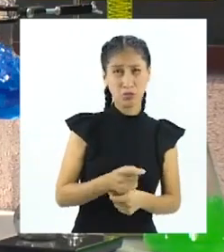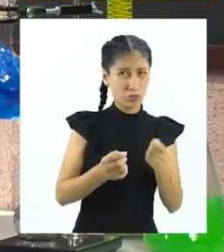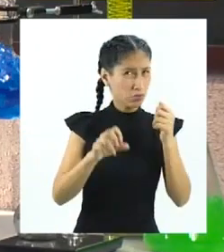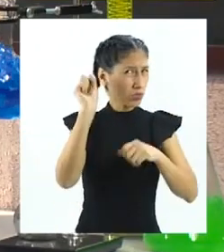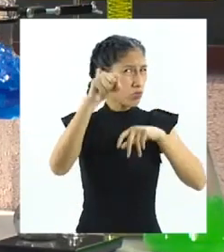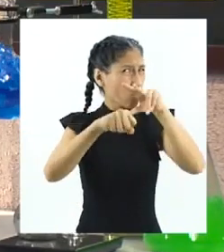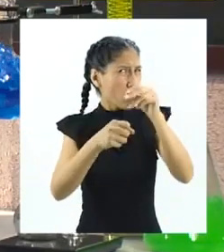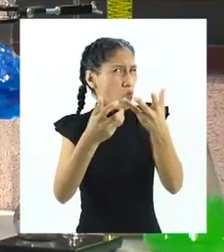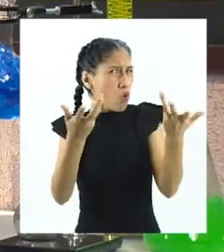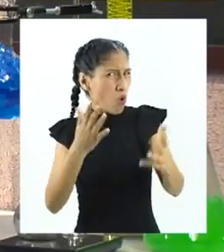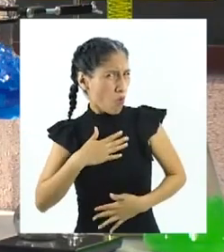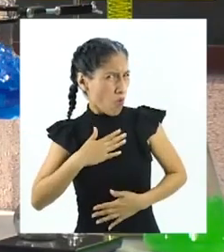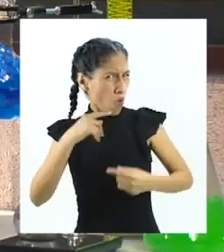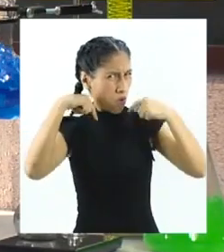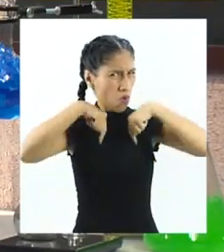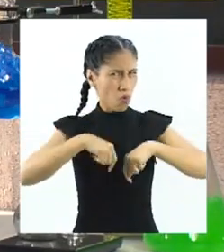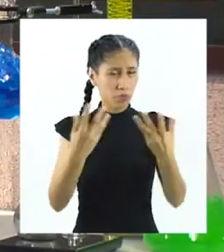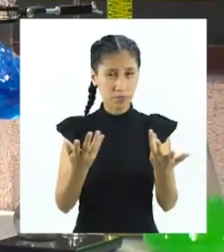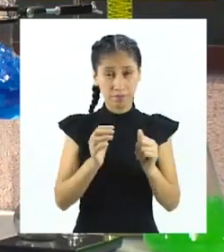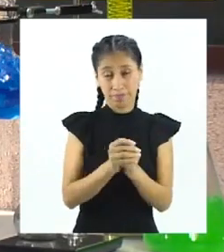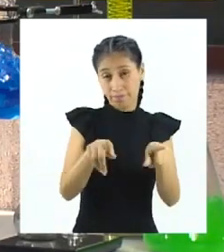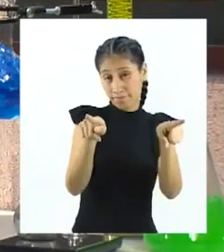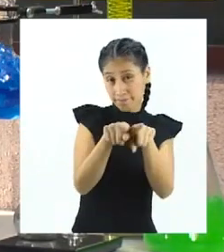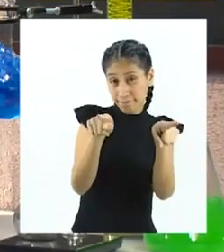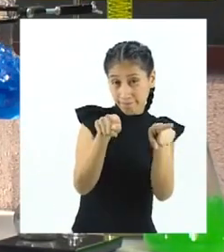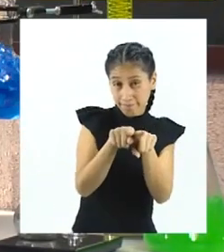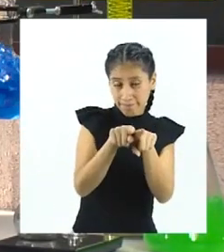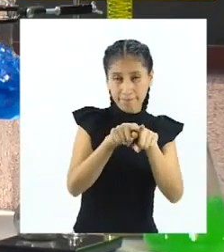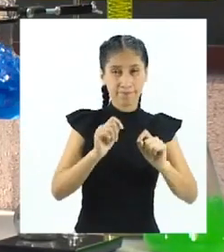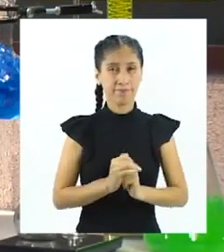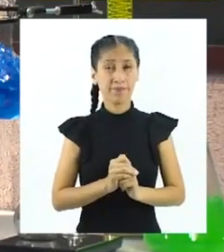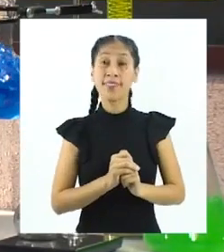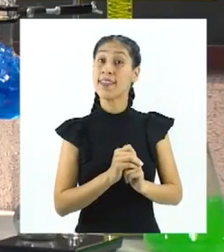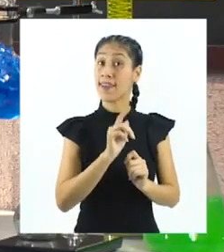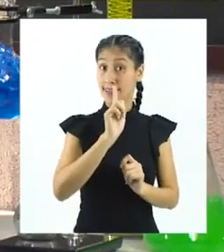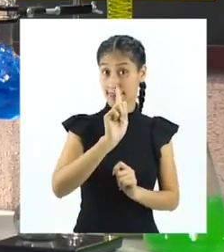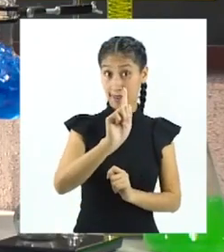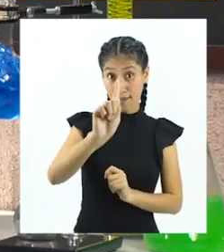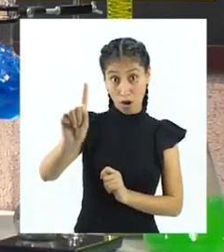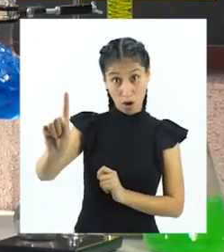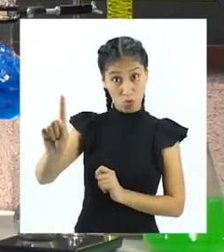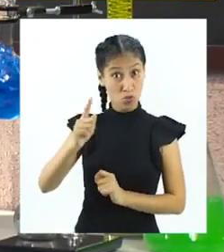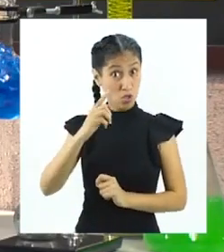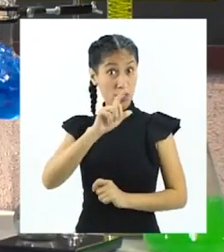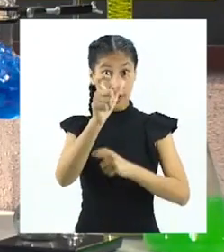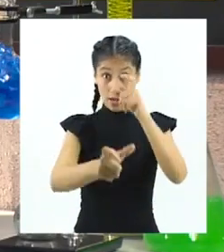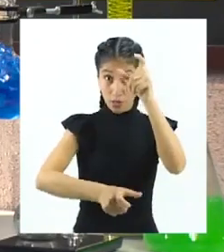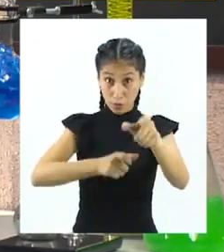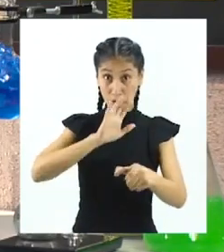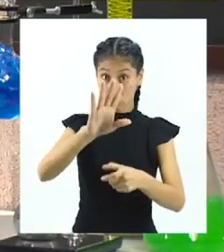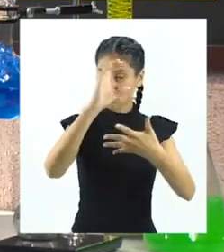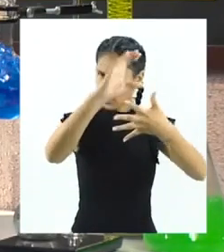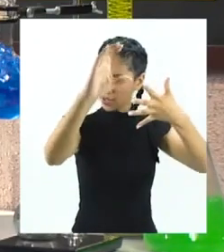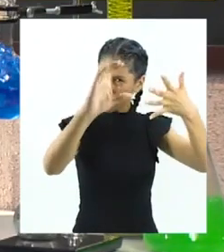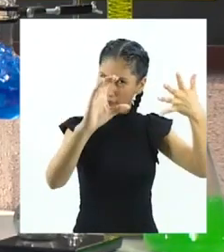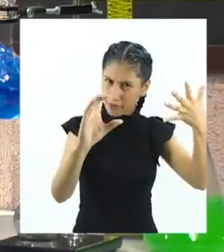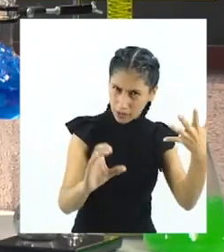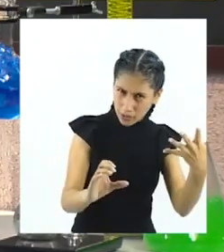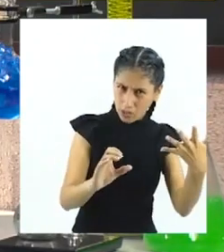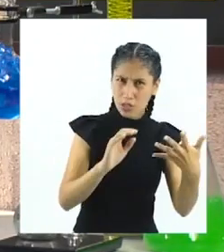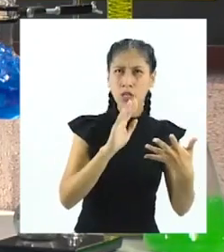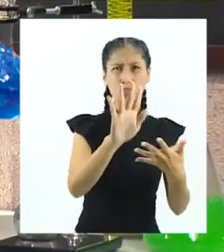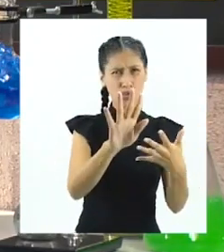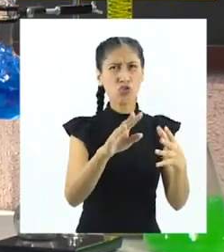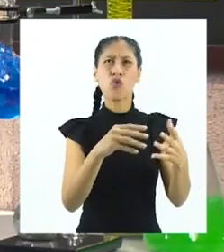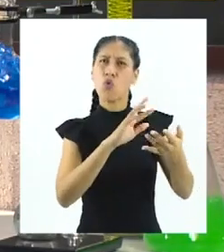y también qué rama de la biología se encarga de clasificar las características de los seres vivos en cuanto a género, familia,